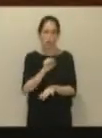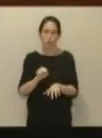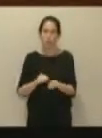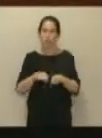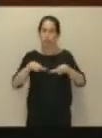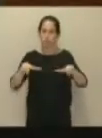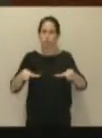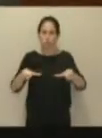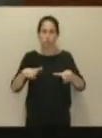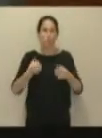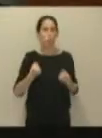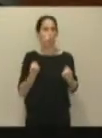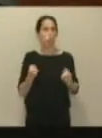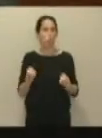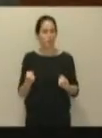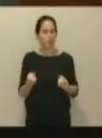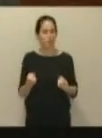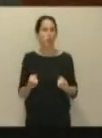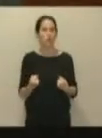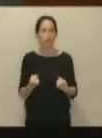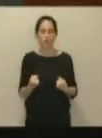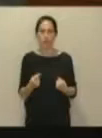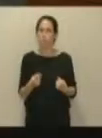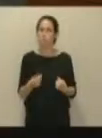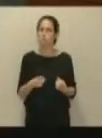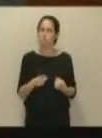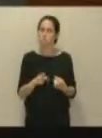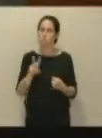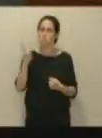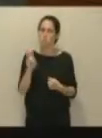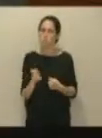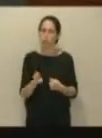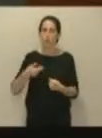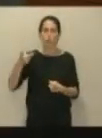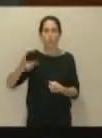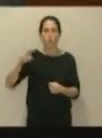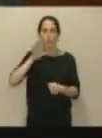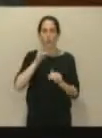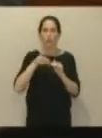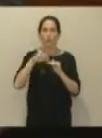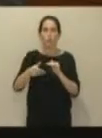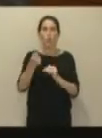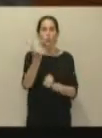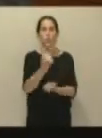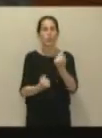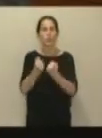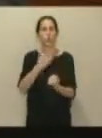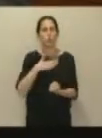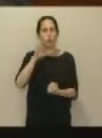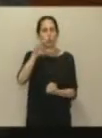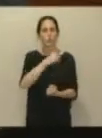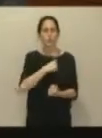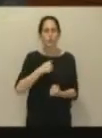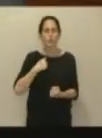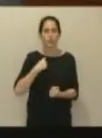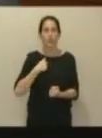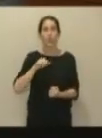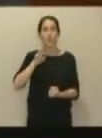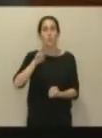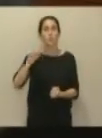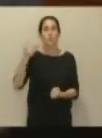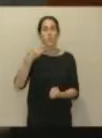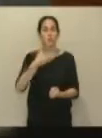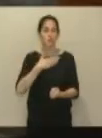llena de potencialidades básicas para el futuro económico de esta región, algo más del 10% del PIB asturiano